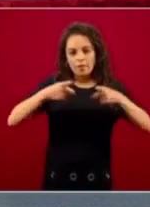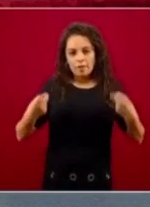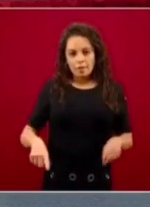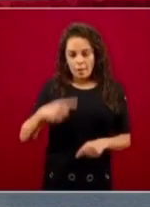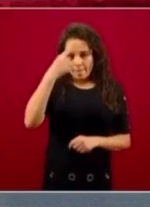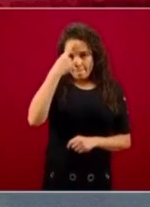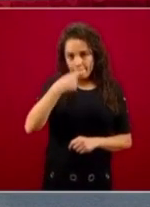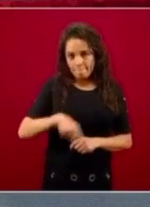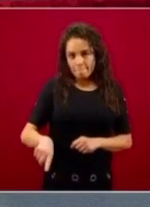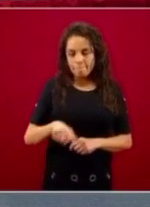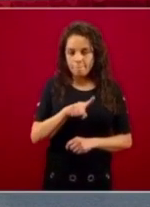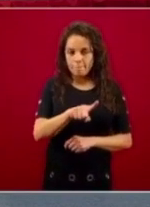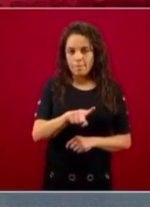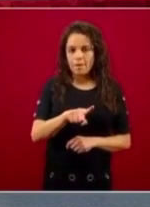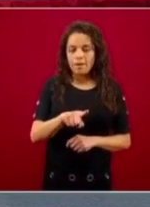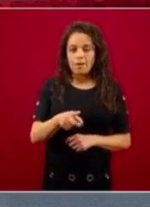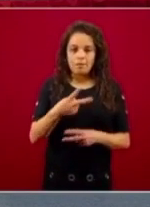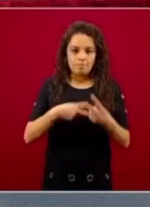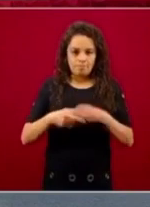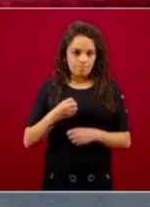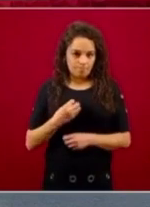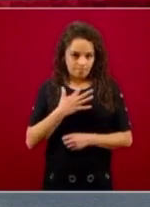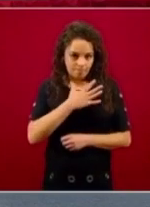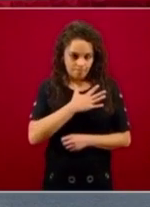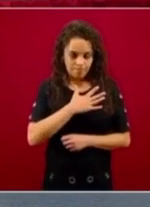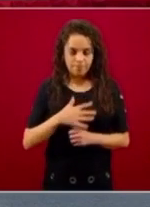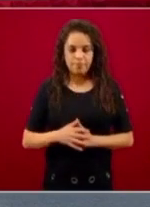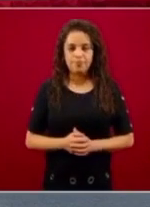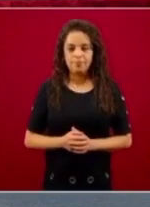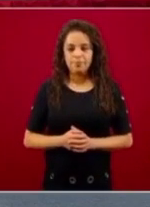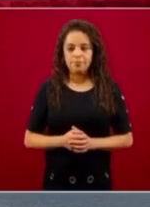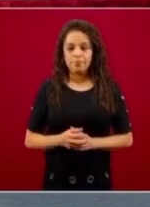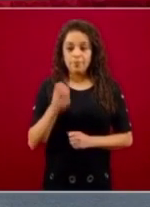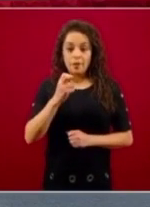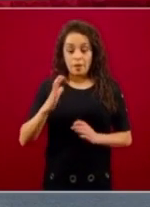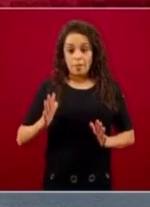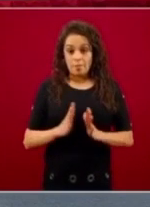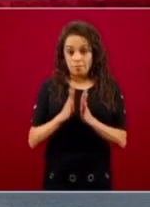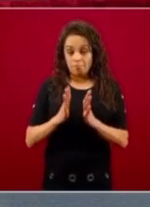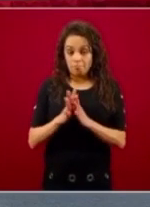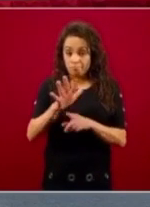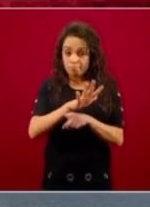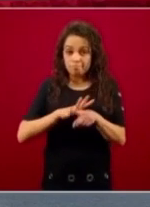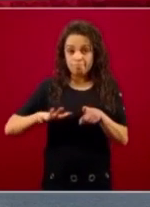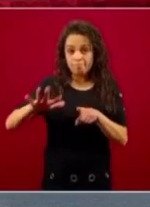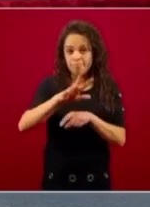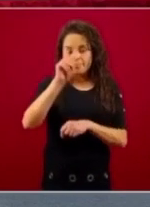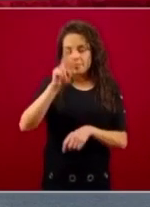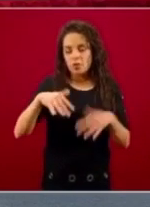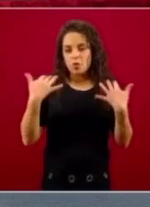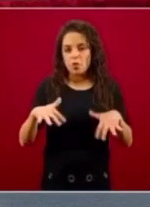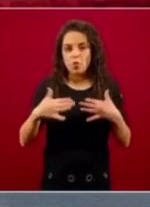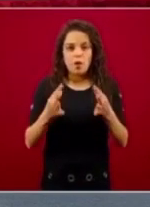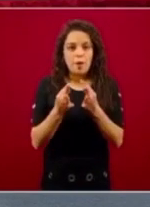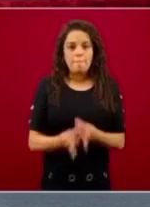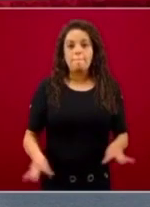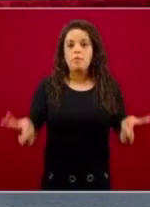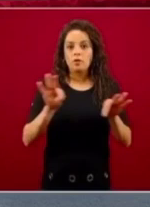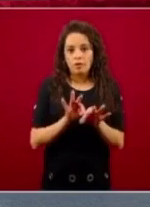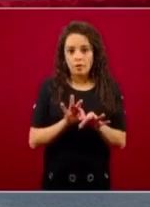bienestar, una vía en la que la participación de la sociedad resulta indispensable y que puede